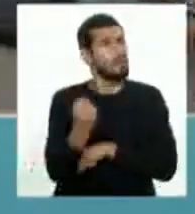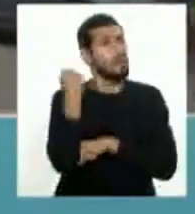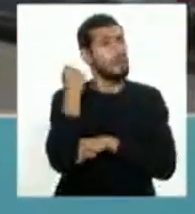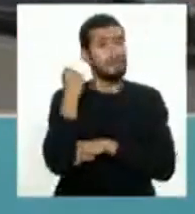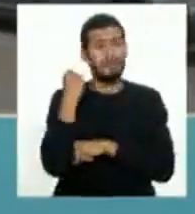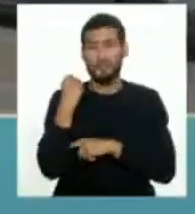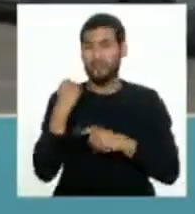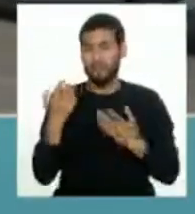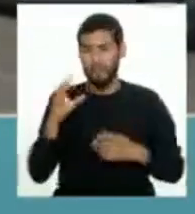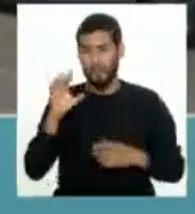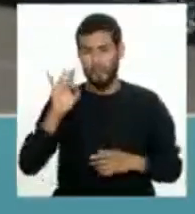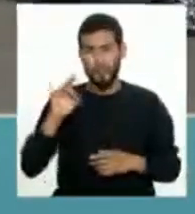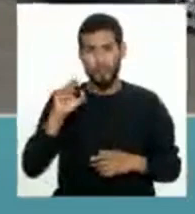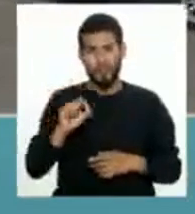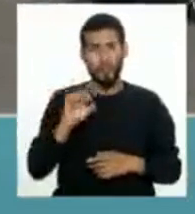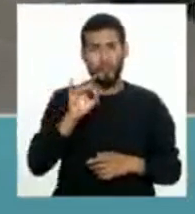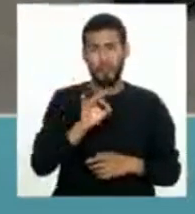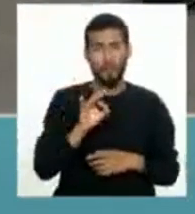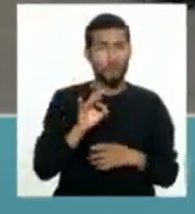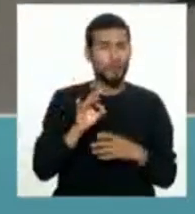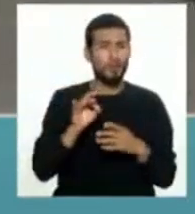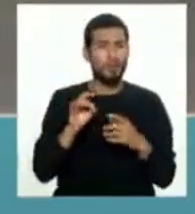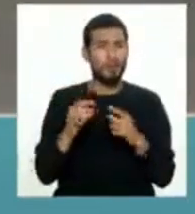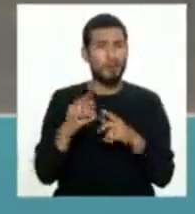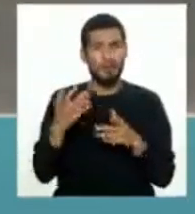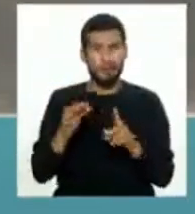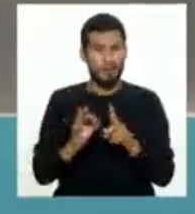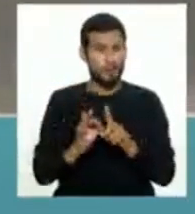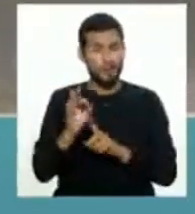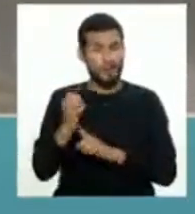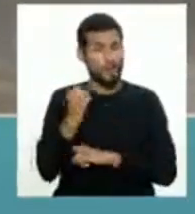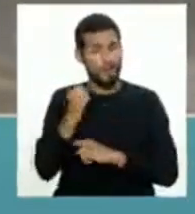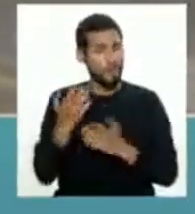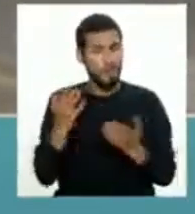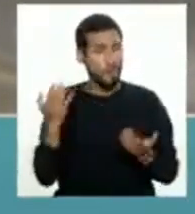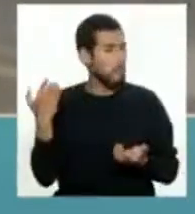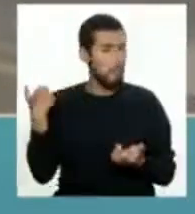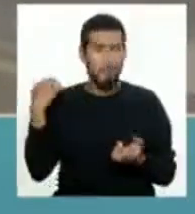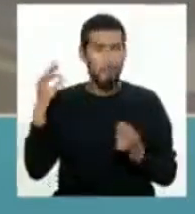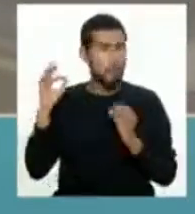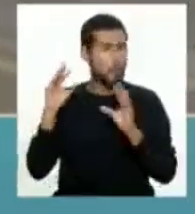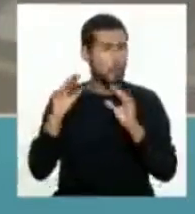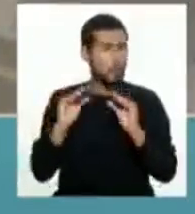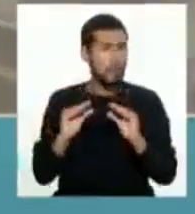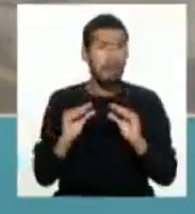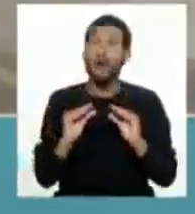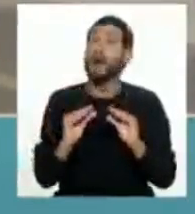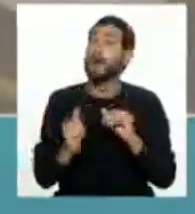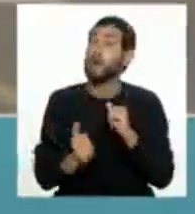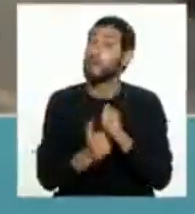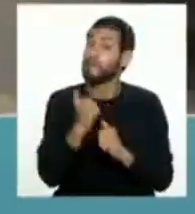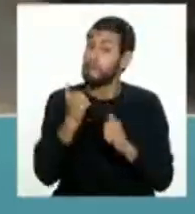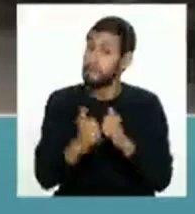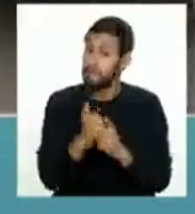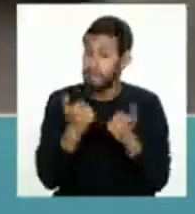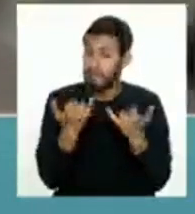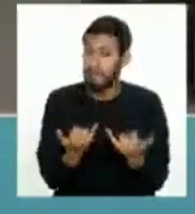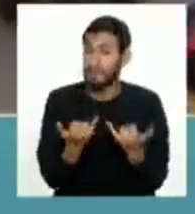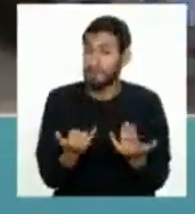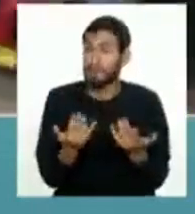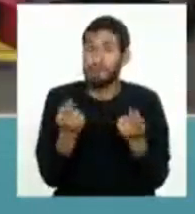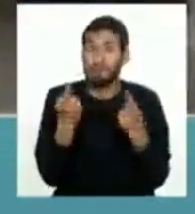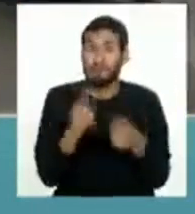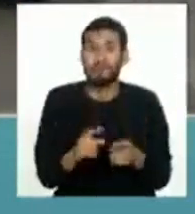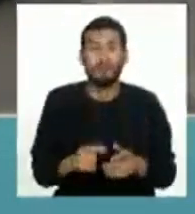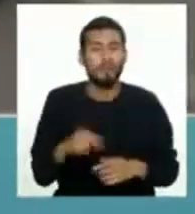de 8.8 grados de magnitud y ese es el riesgo en el cual estamos expuestos.